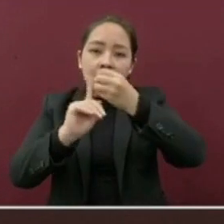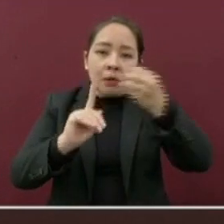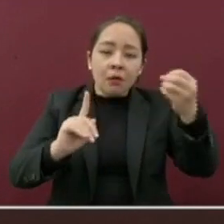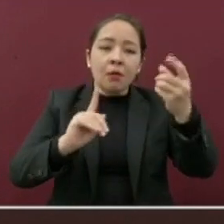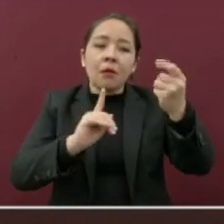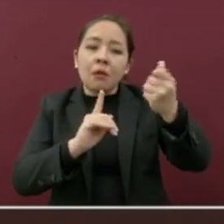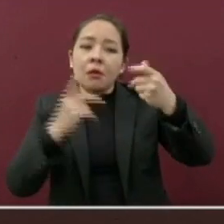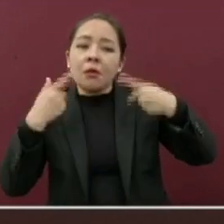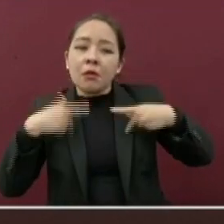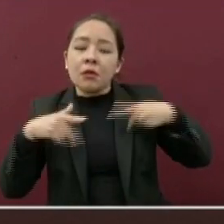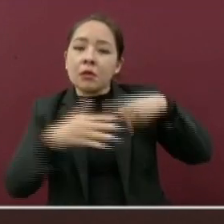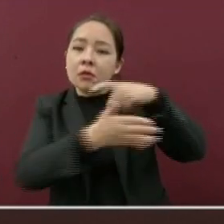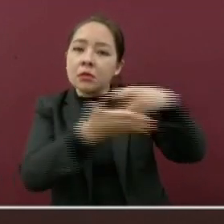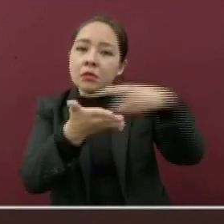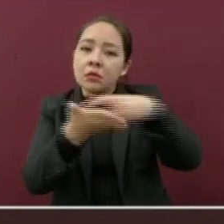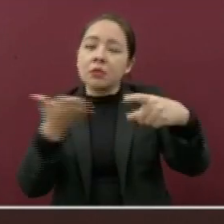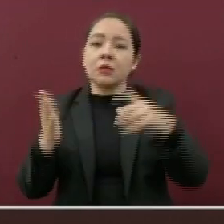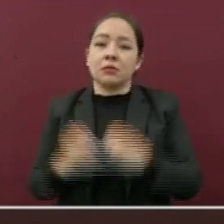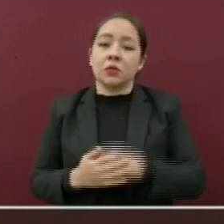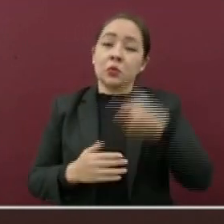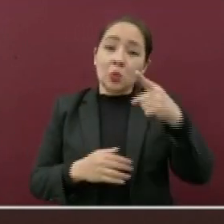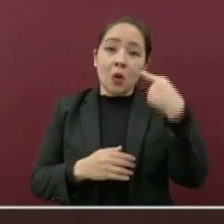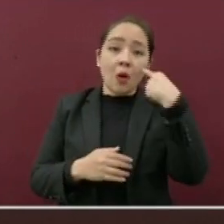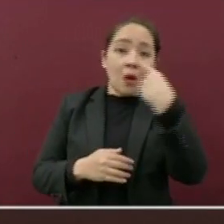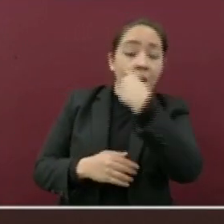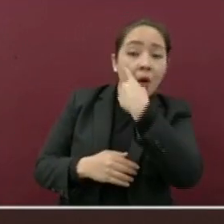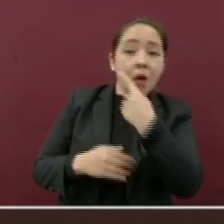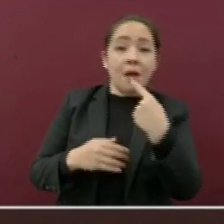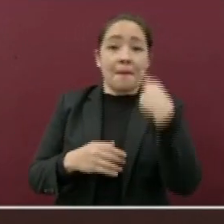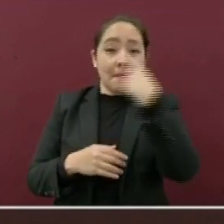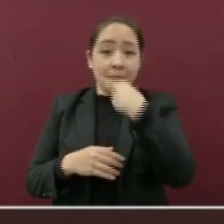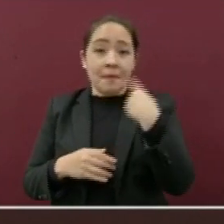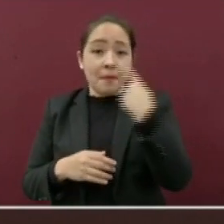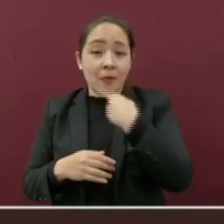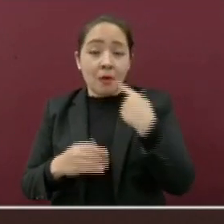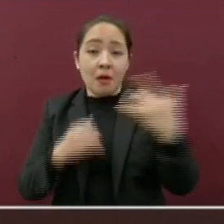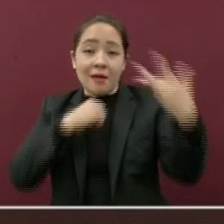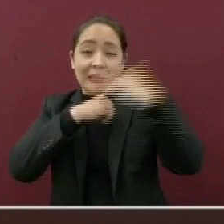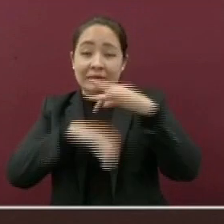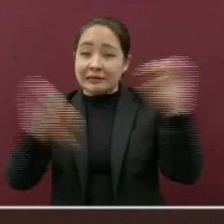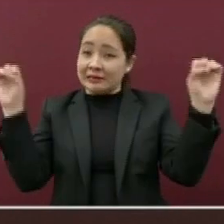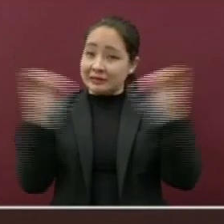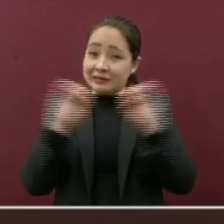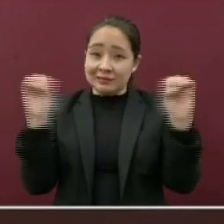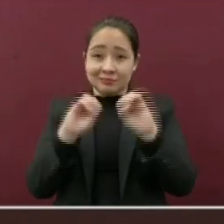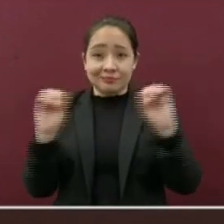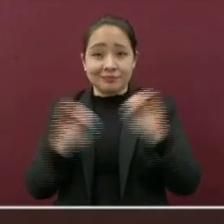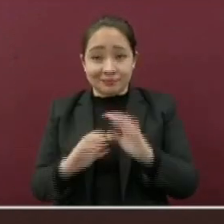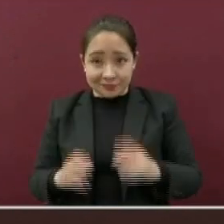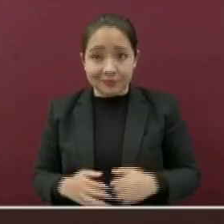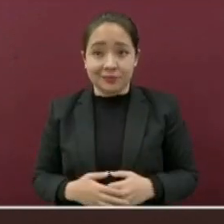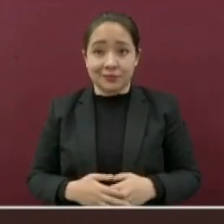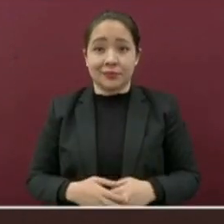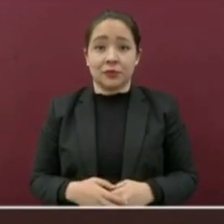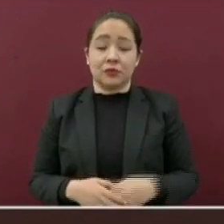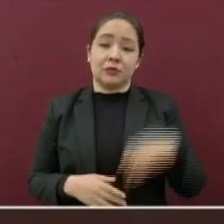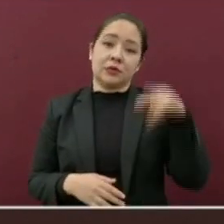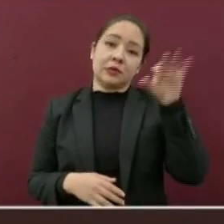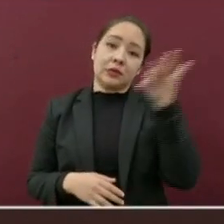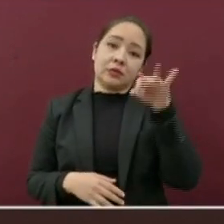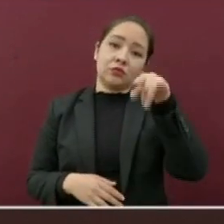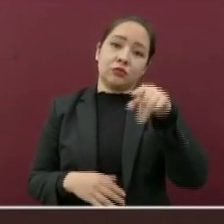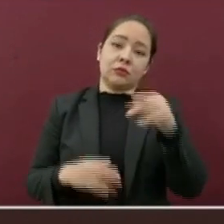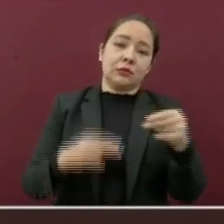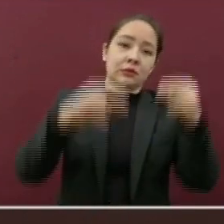Asimismo, debe evitar tocarse la cara, particularmente ojos, nariz y boca, mientras ande usted en el